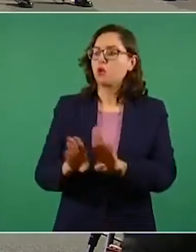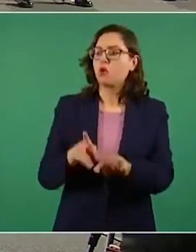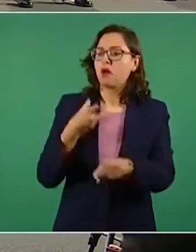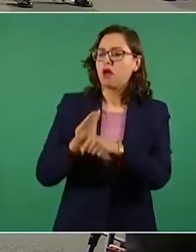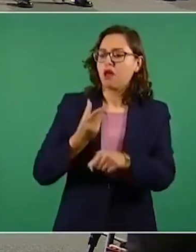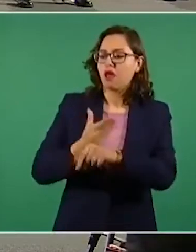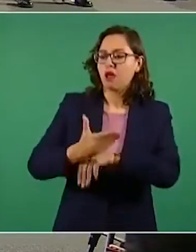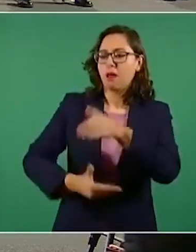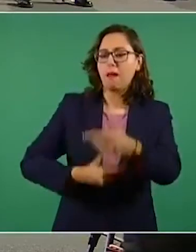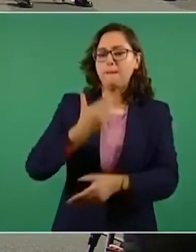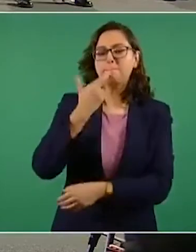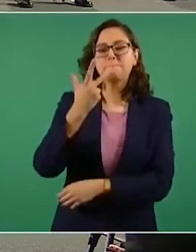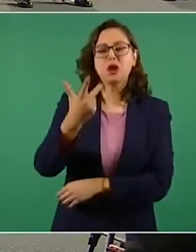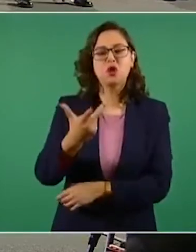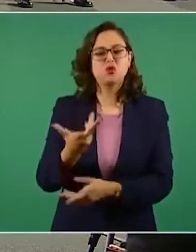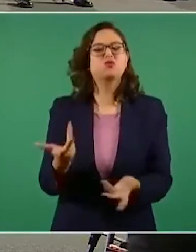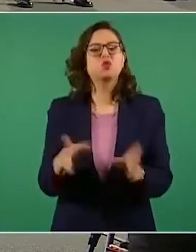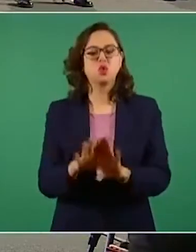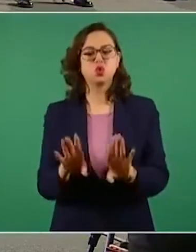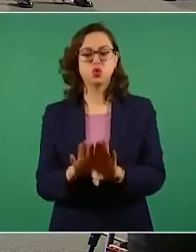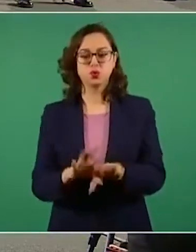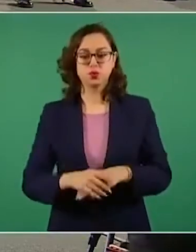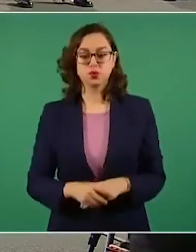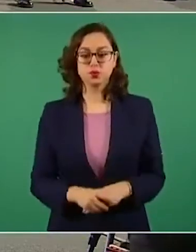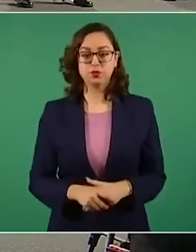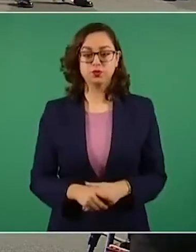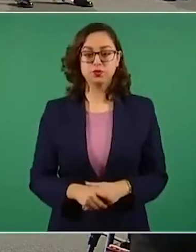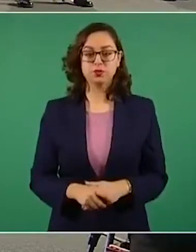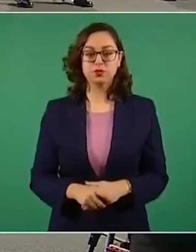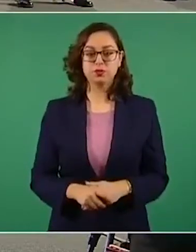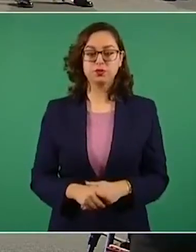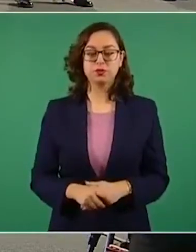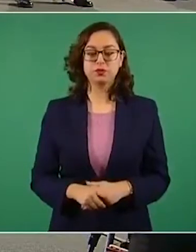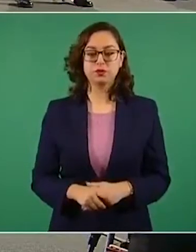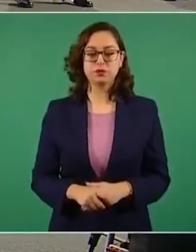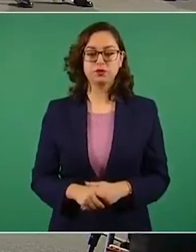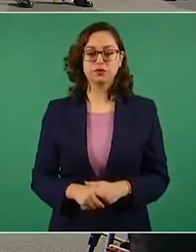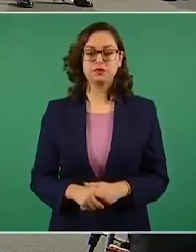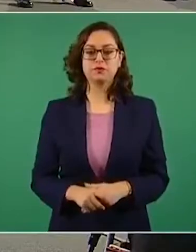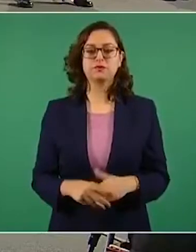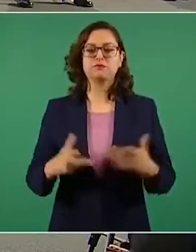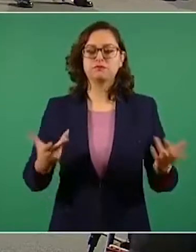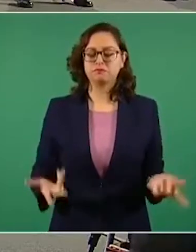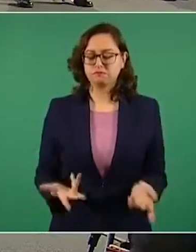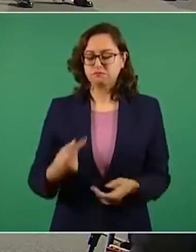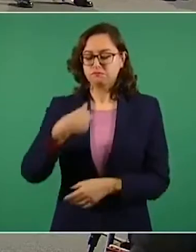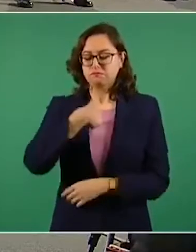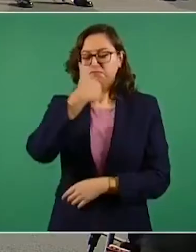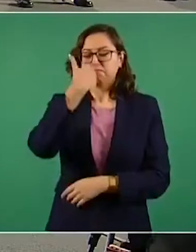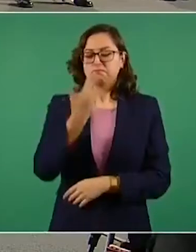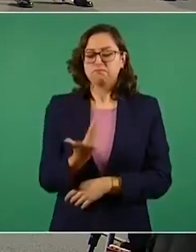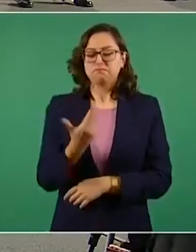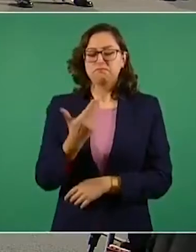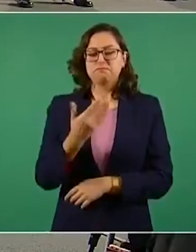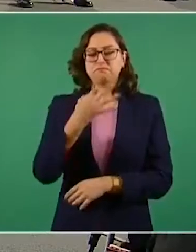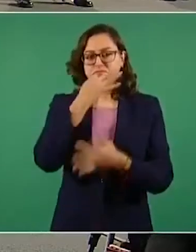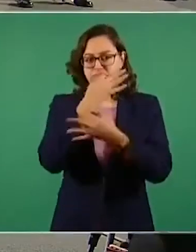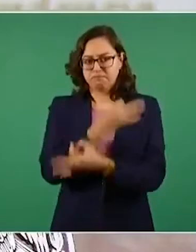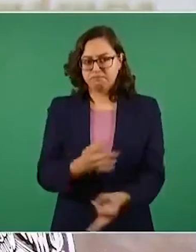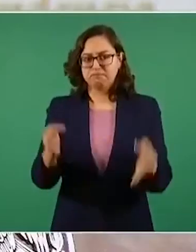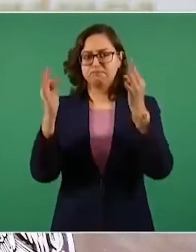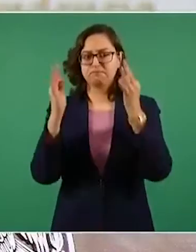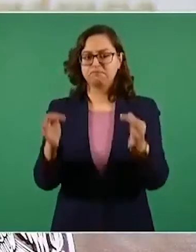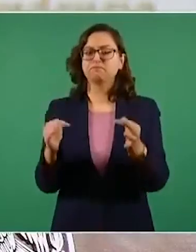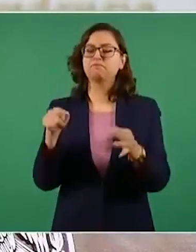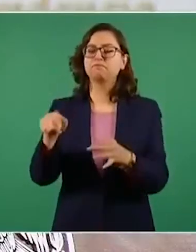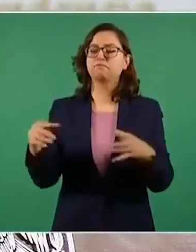Al felicitar a la delegación mexicana que participó en los Juegos Olímpicos Tokio 2020, el presidente López Obrador dijo que